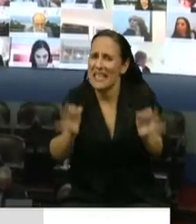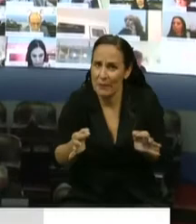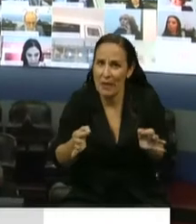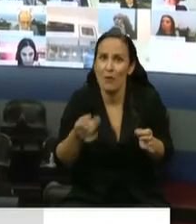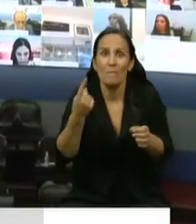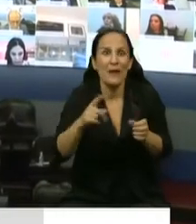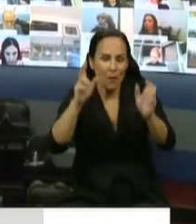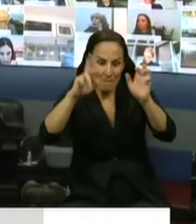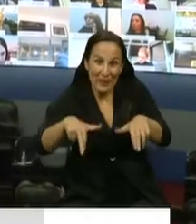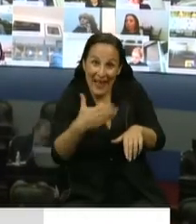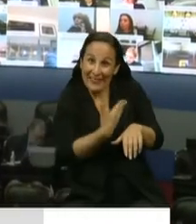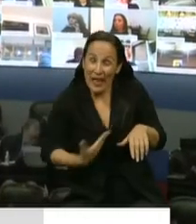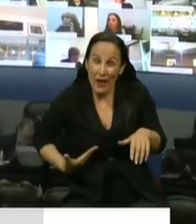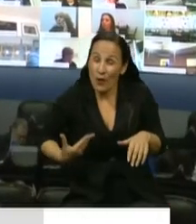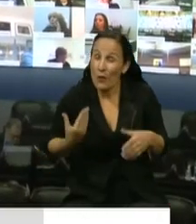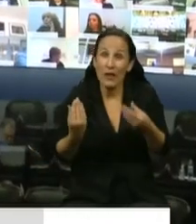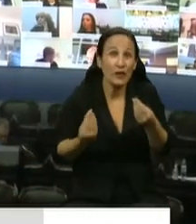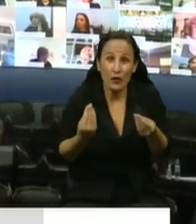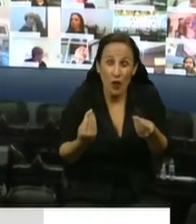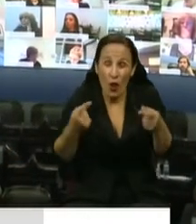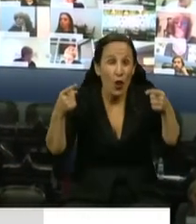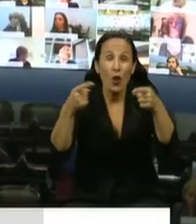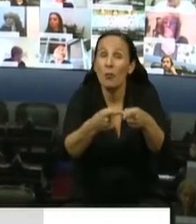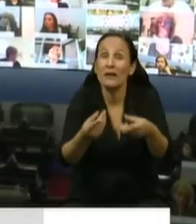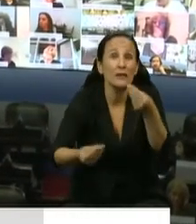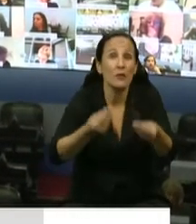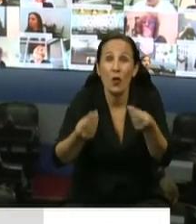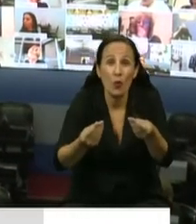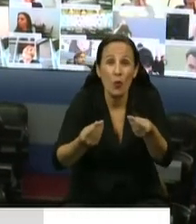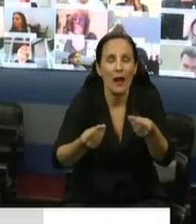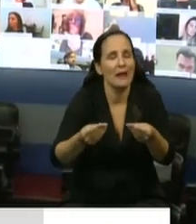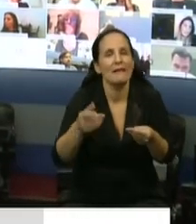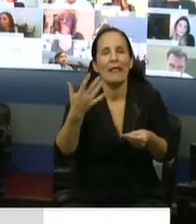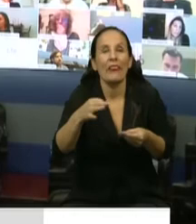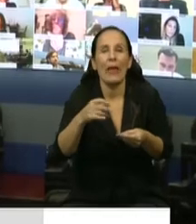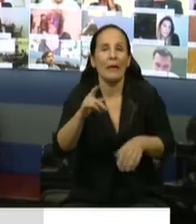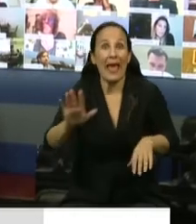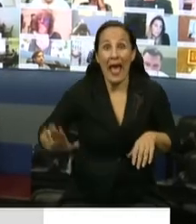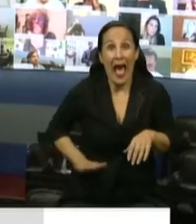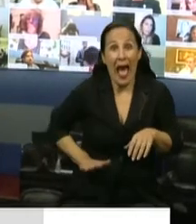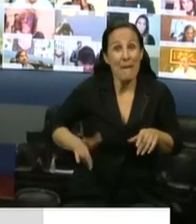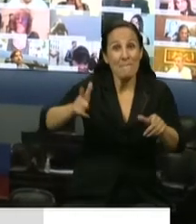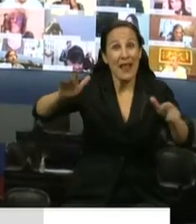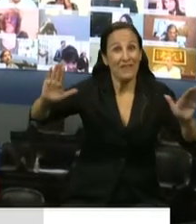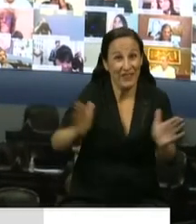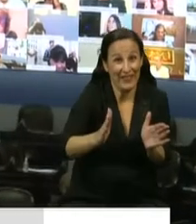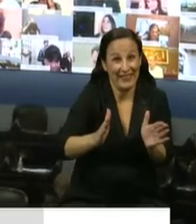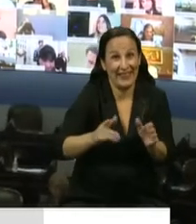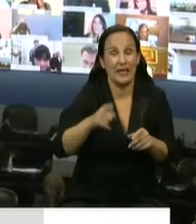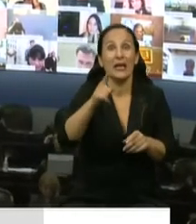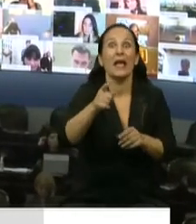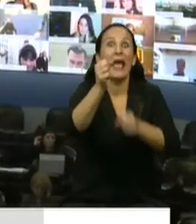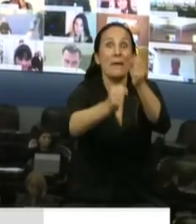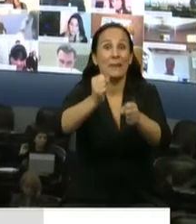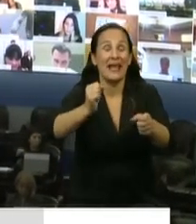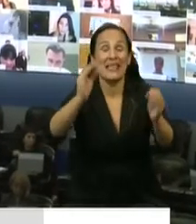públicas debe ser básicamente minimizar el hambre y minimizar las quiebras empresarias.